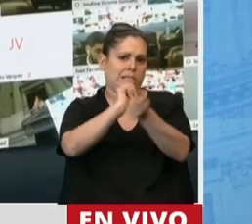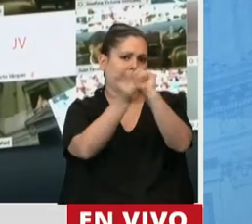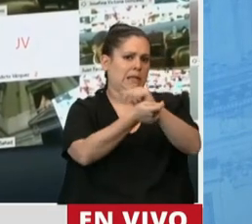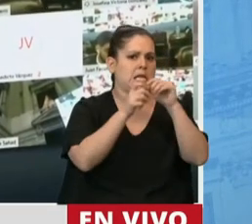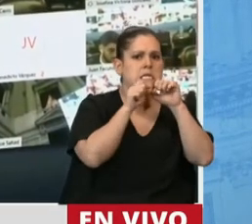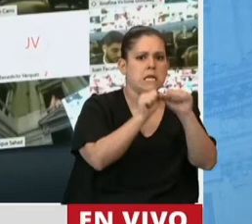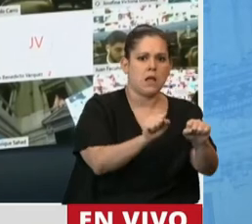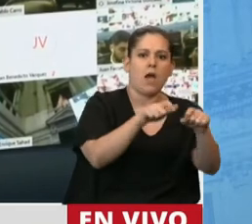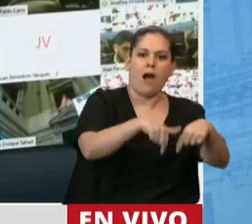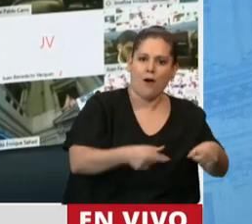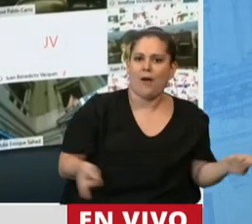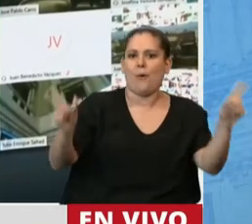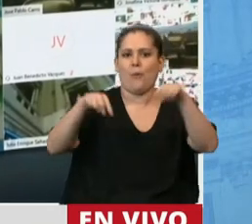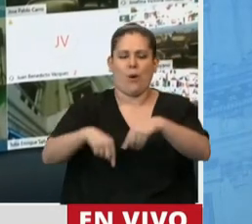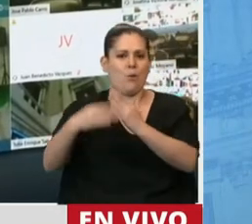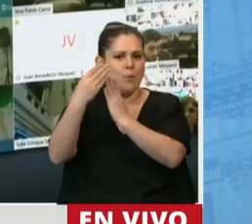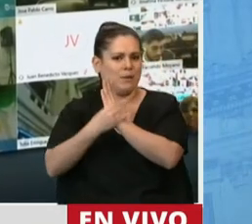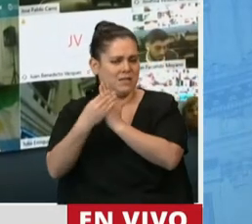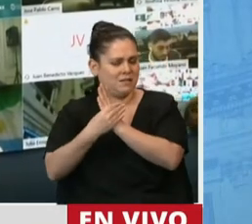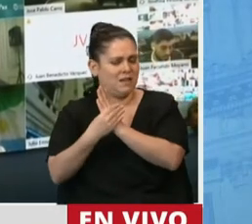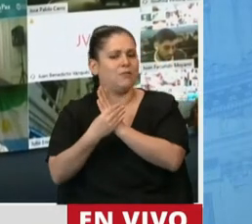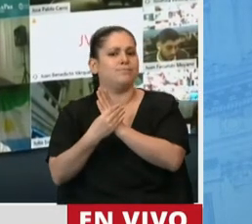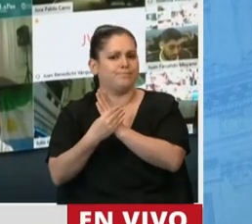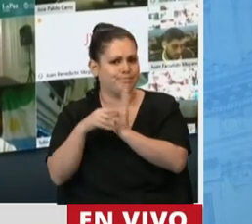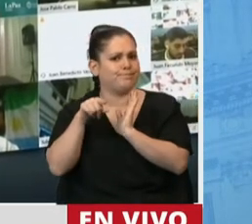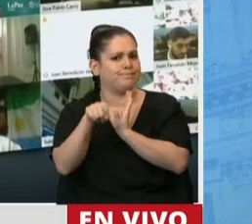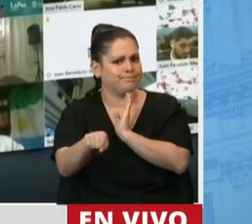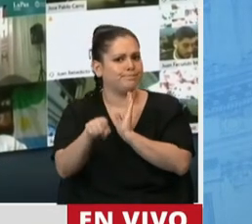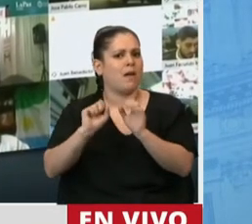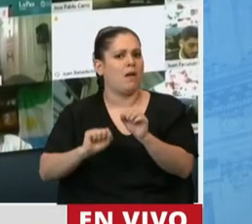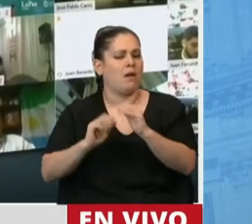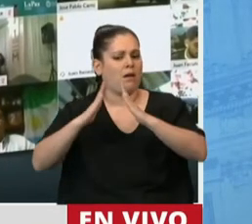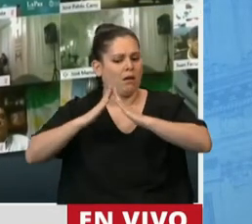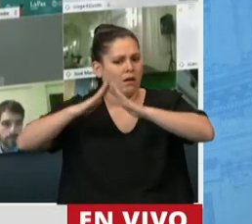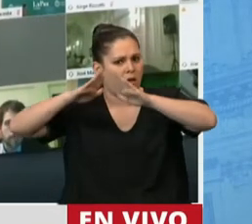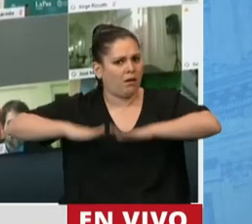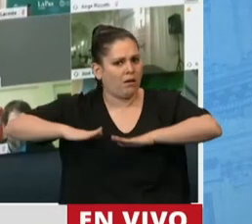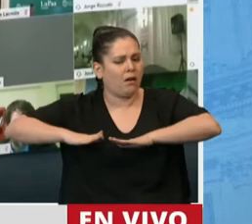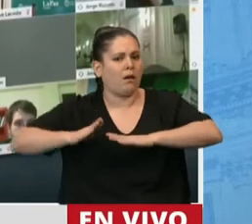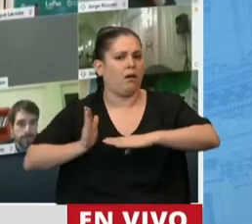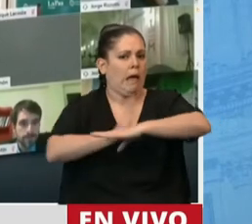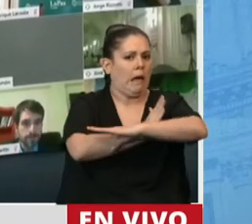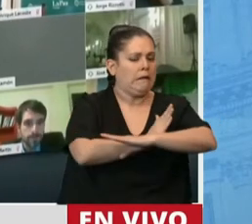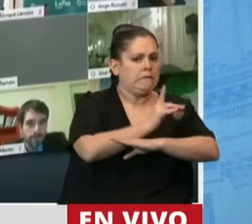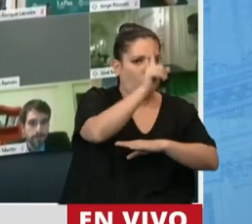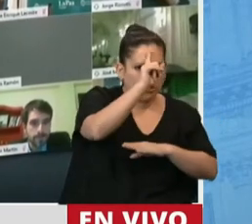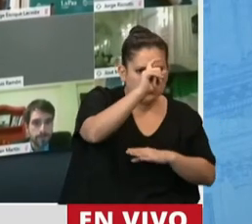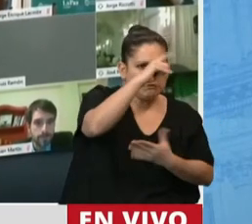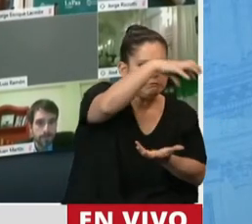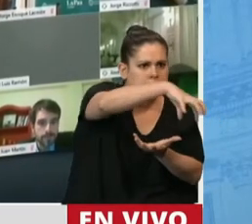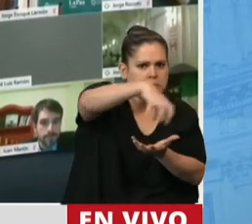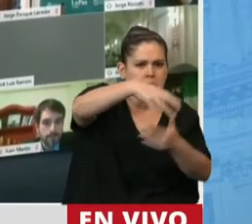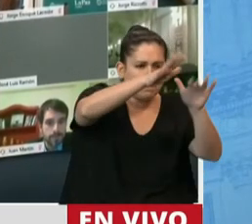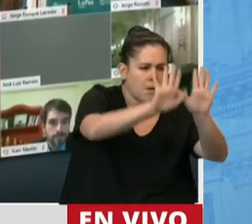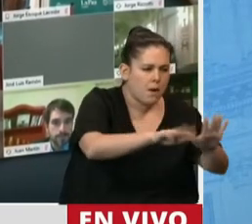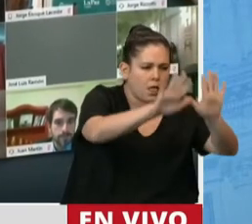ser secretaría, sino fue que a partir de la cuarentena poder preparar el sistema de salud para lo que se venía y lo